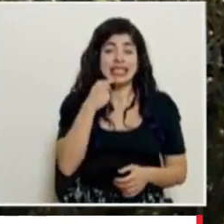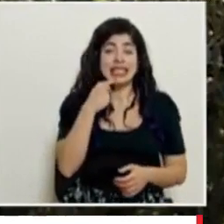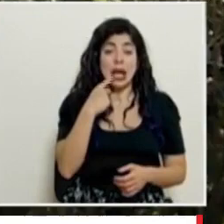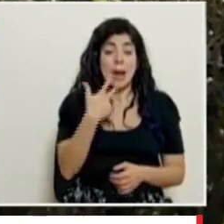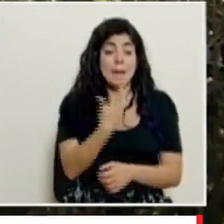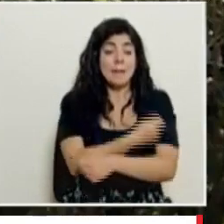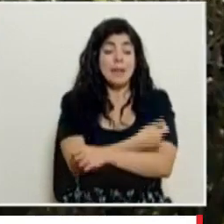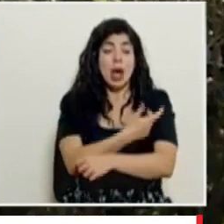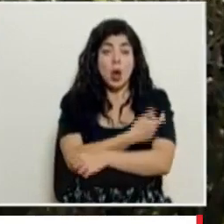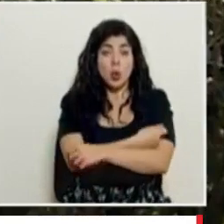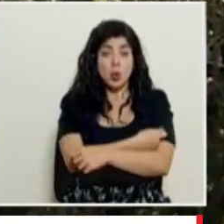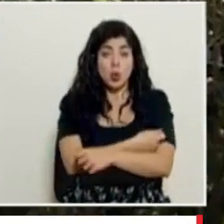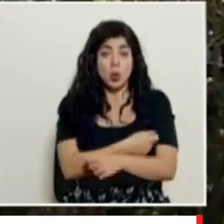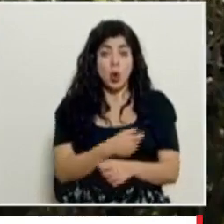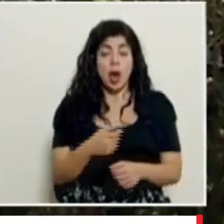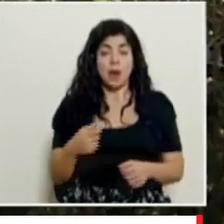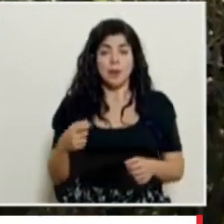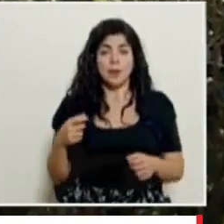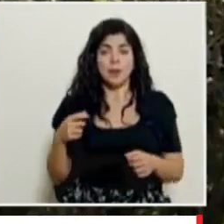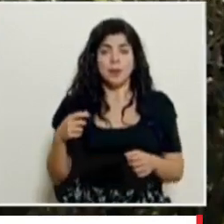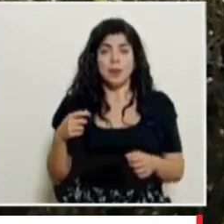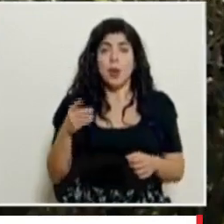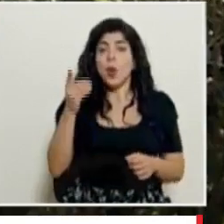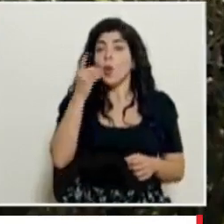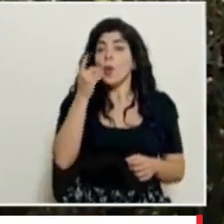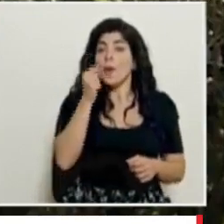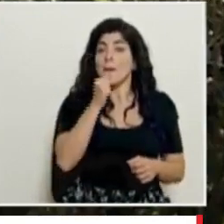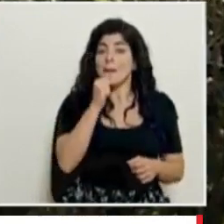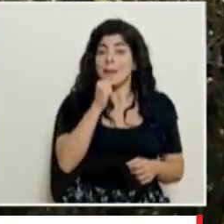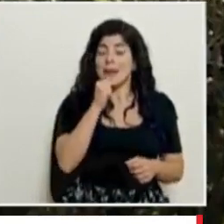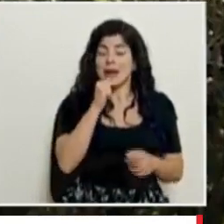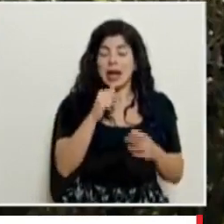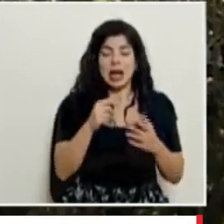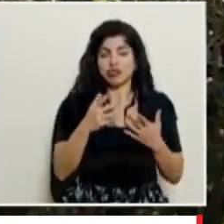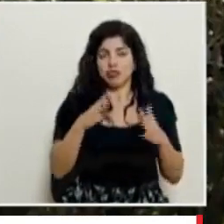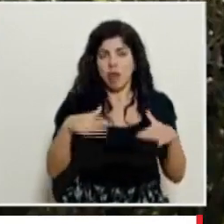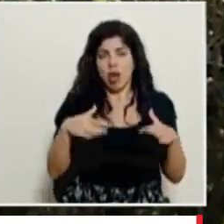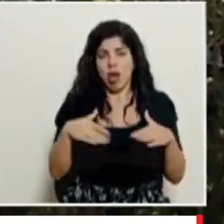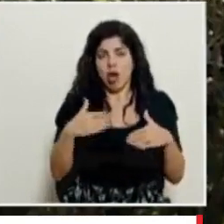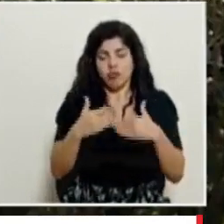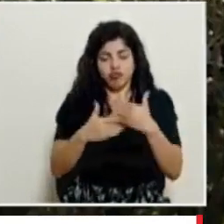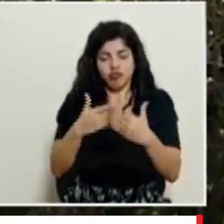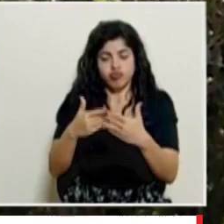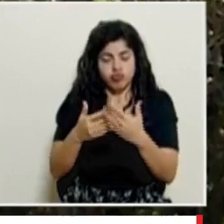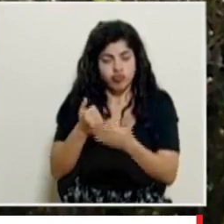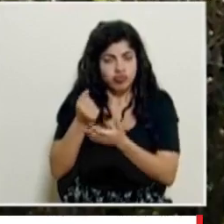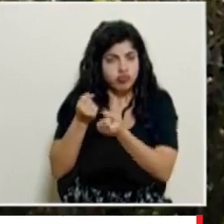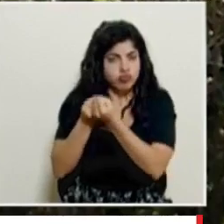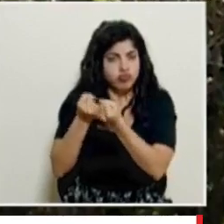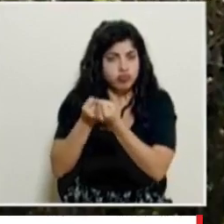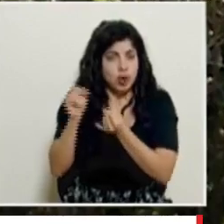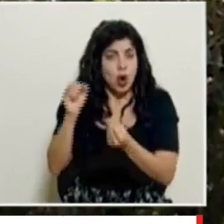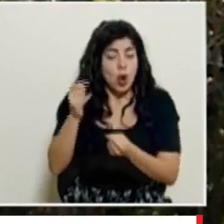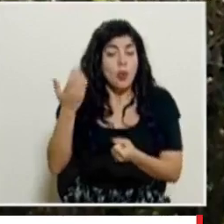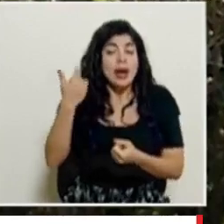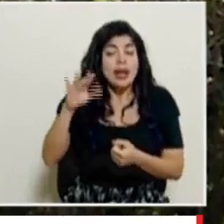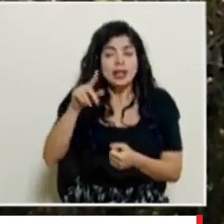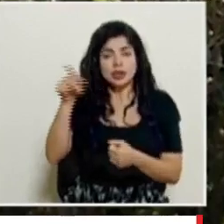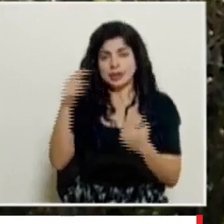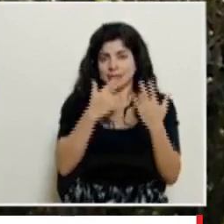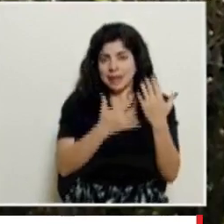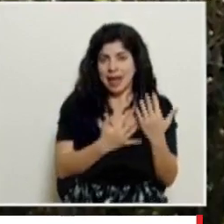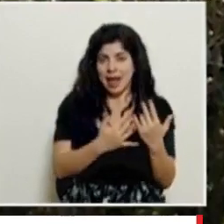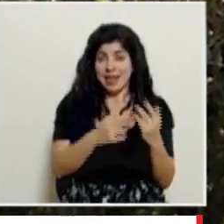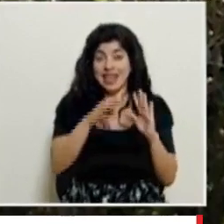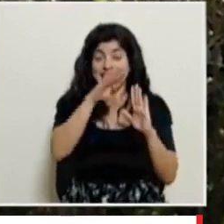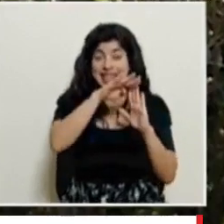la vacunación en tanto odontólogos privados principalmente no ha ido avanzando de acuerdo a lo que se tenía de expectativa que incluso